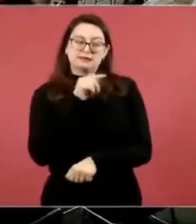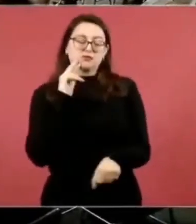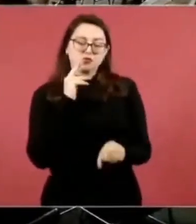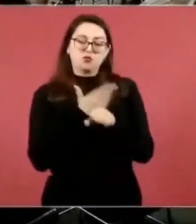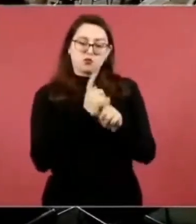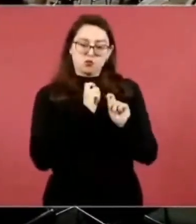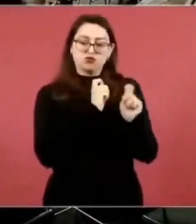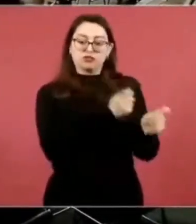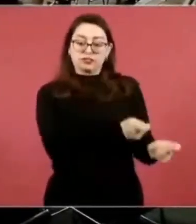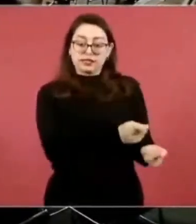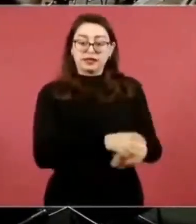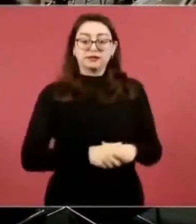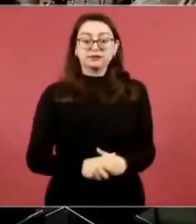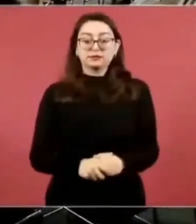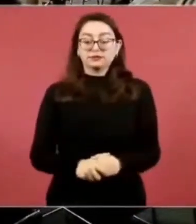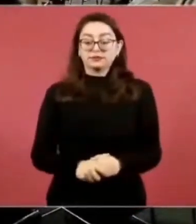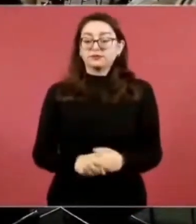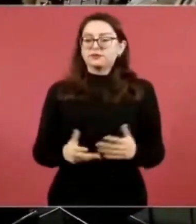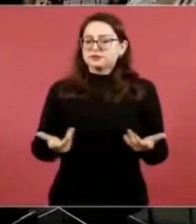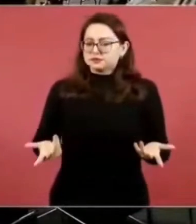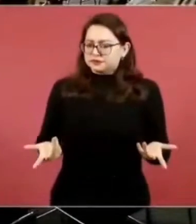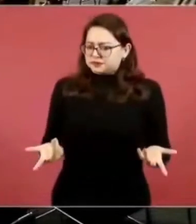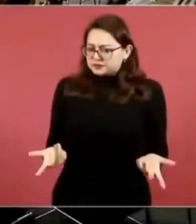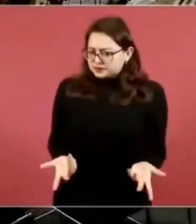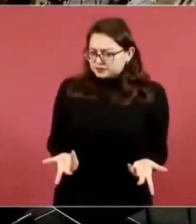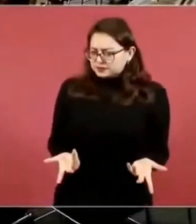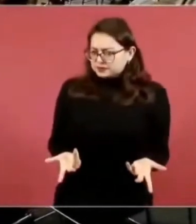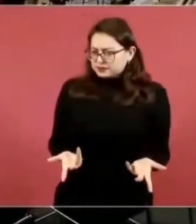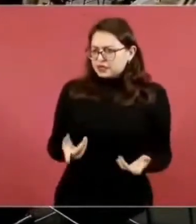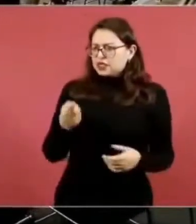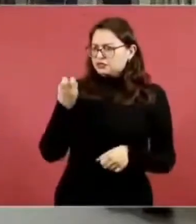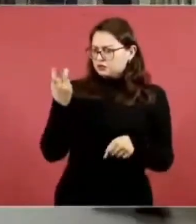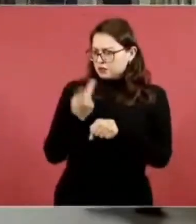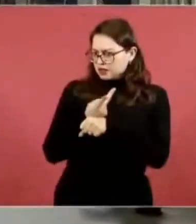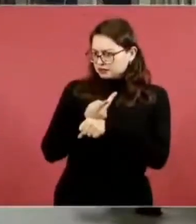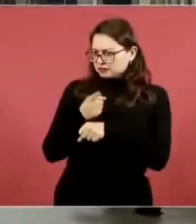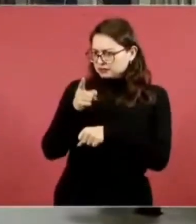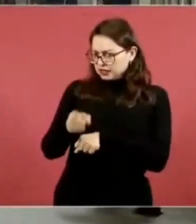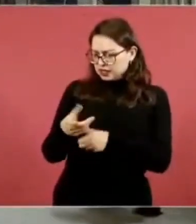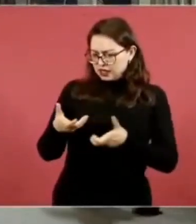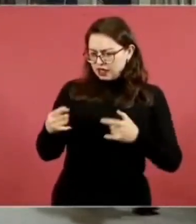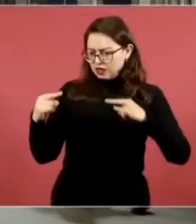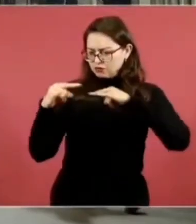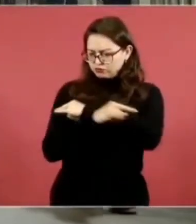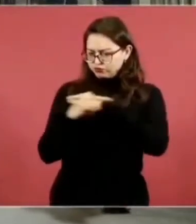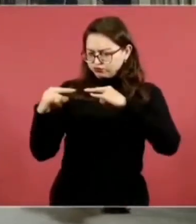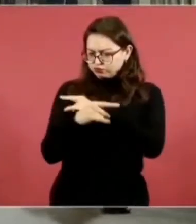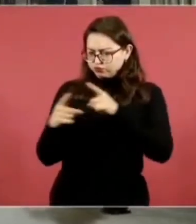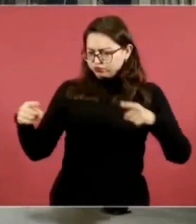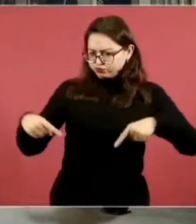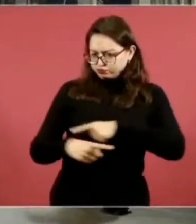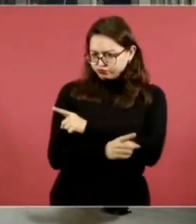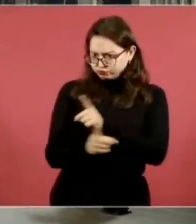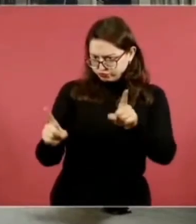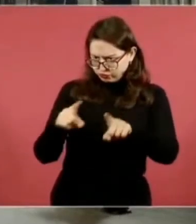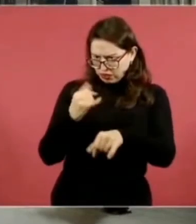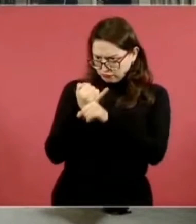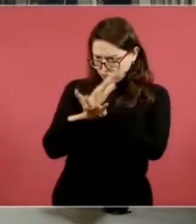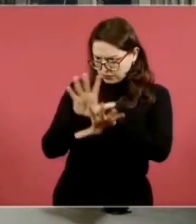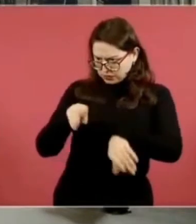Bueno, dices que lo de la concesión está en la Función Pública. Sí, presidente.